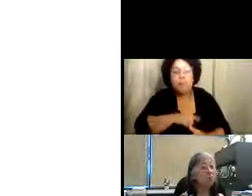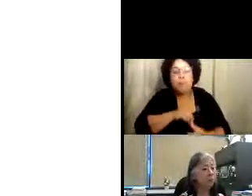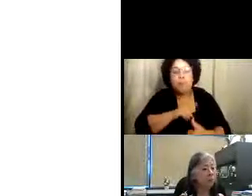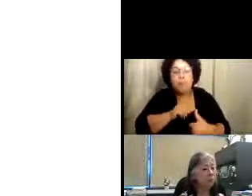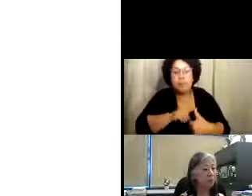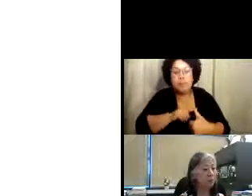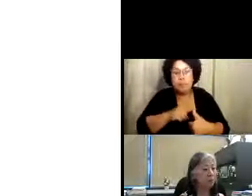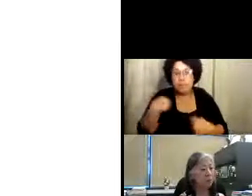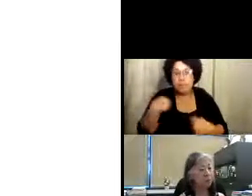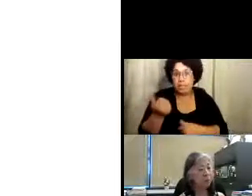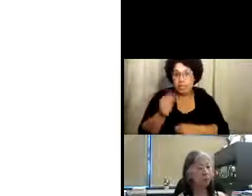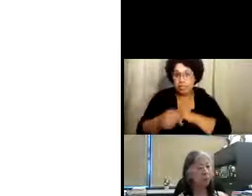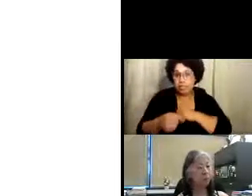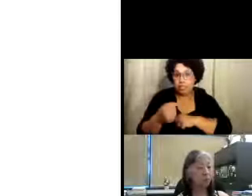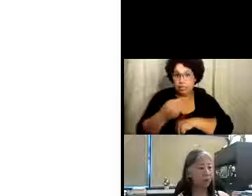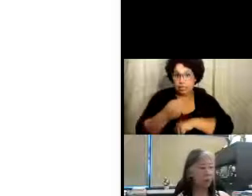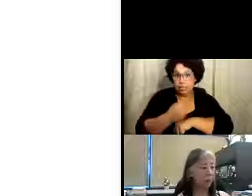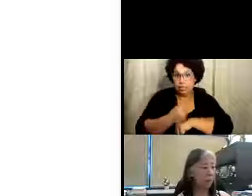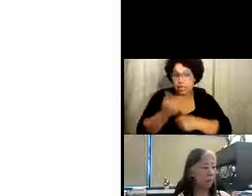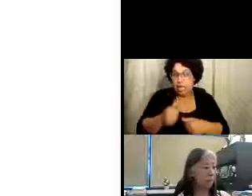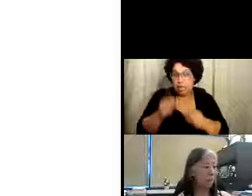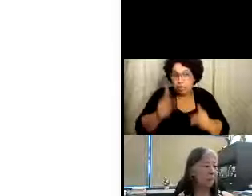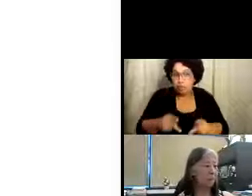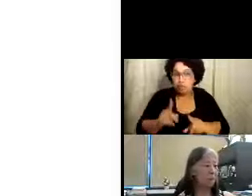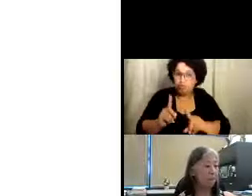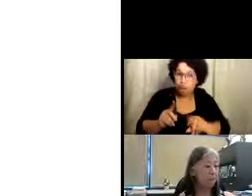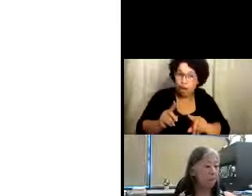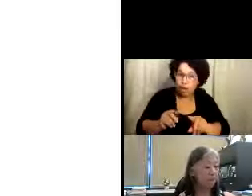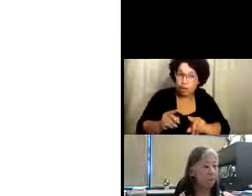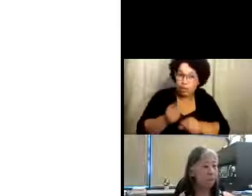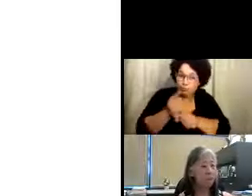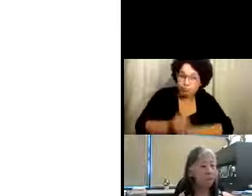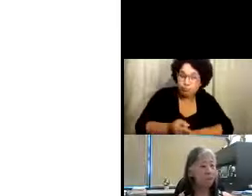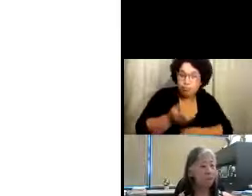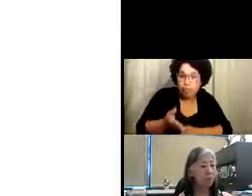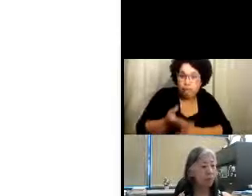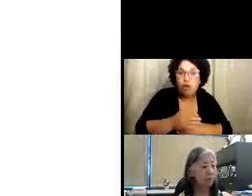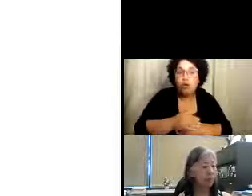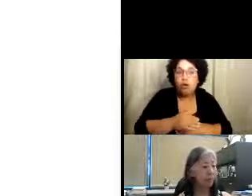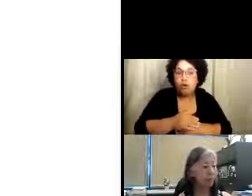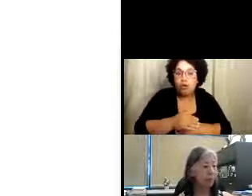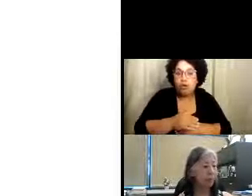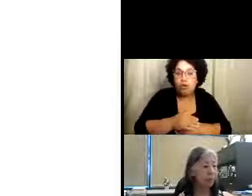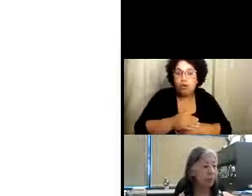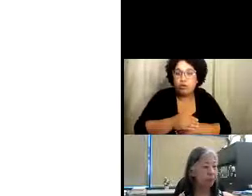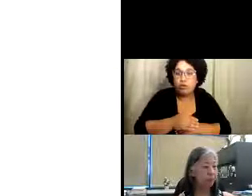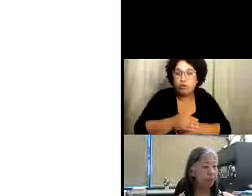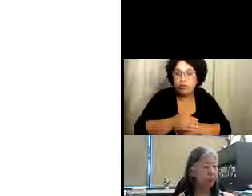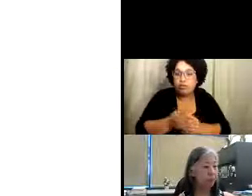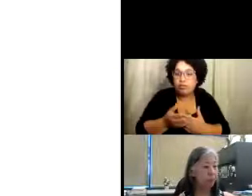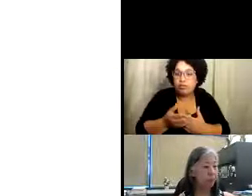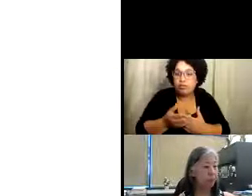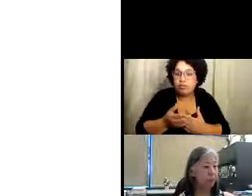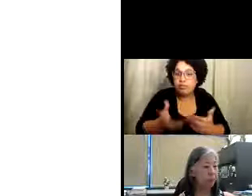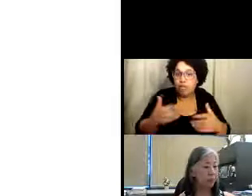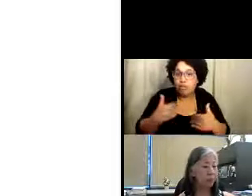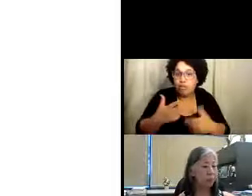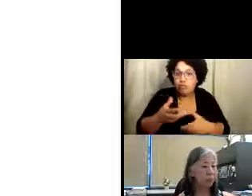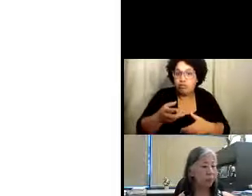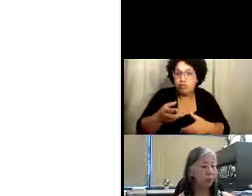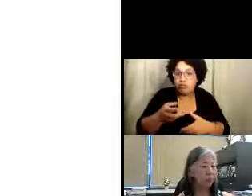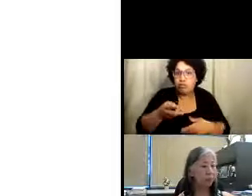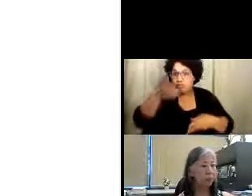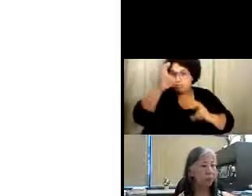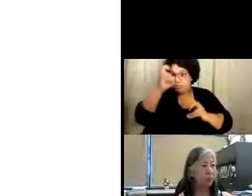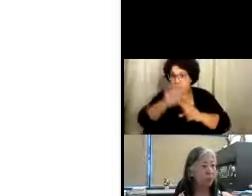preguntas. Van a preguntar si en los últimos 10 días cualquier persona que regularmente se presente en esa instalación haya